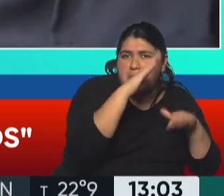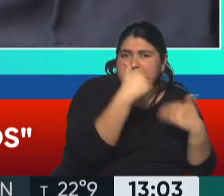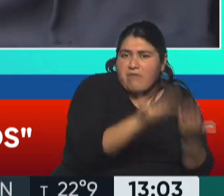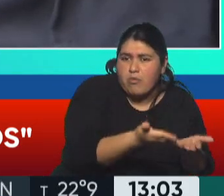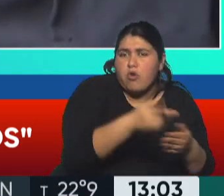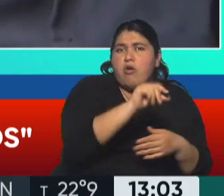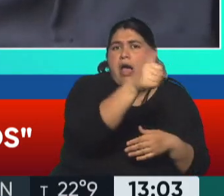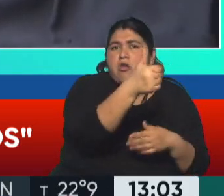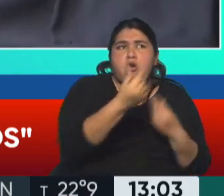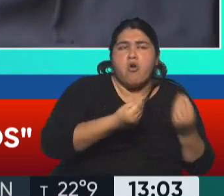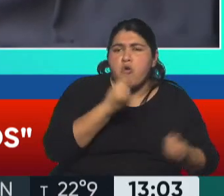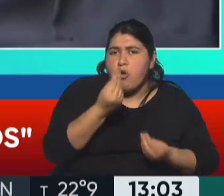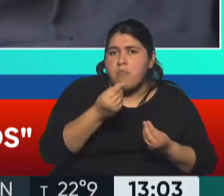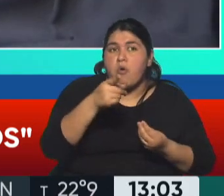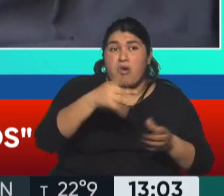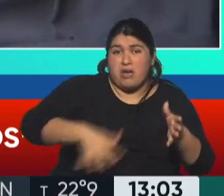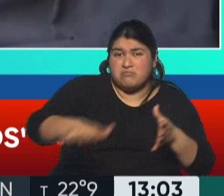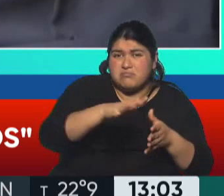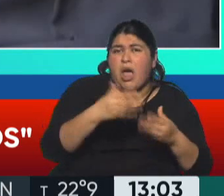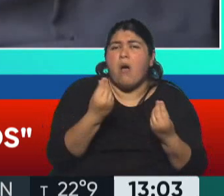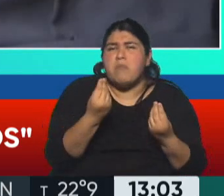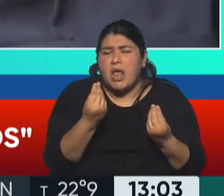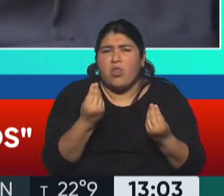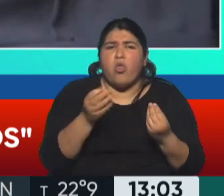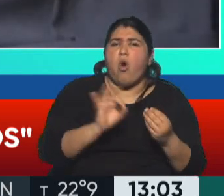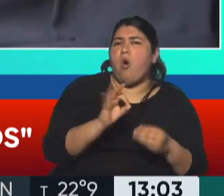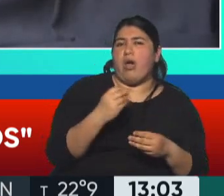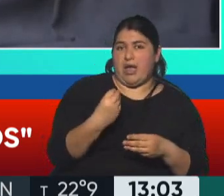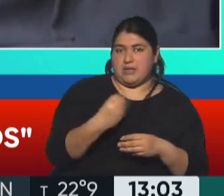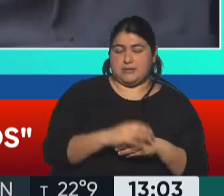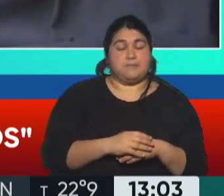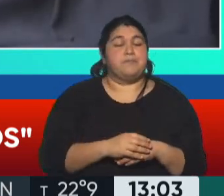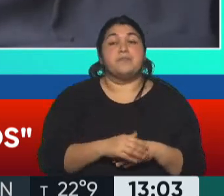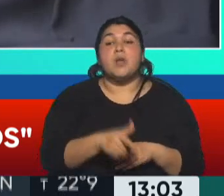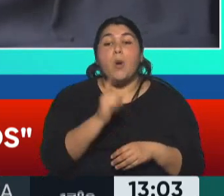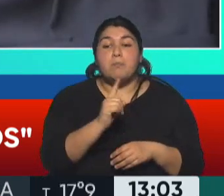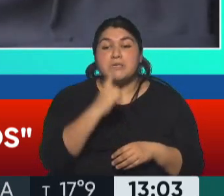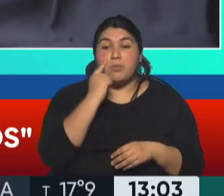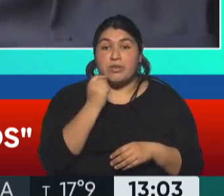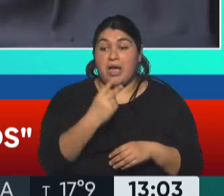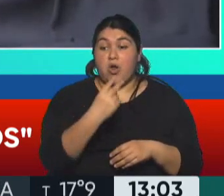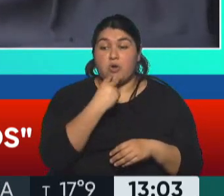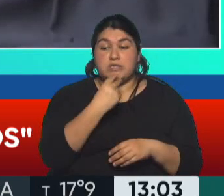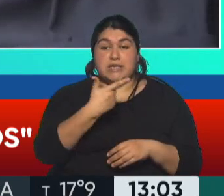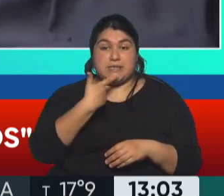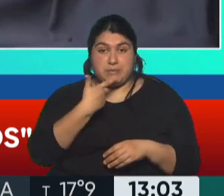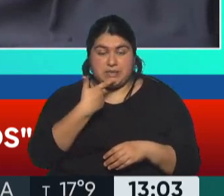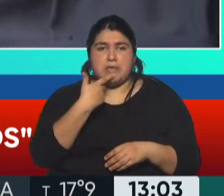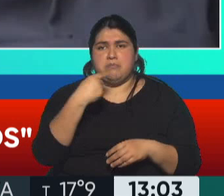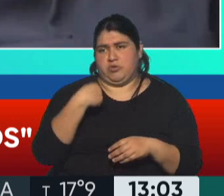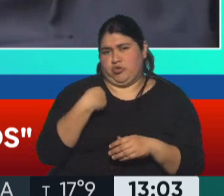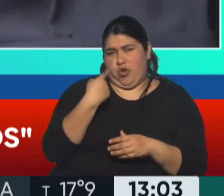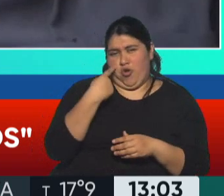interior de la sociedad? ¿Cómo ves eso? Digo, eso se vio en el mismo día, el 11 de septiembre. Yo estuve aquí en la universidad,